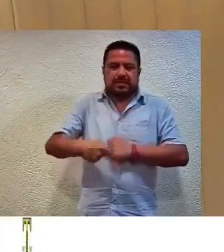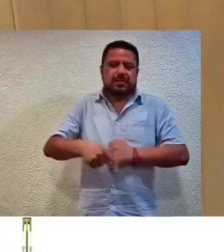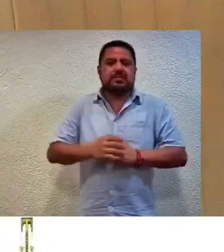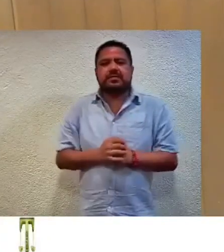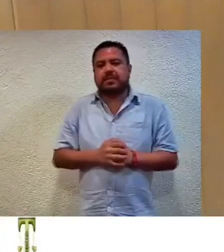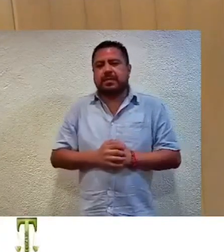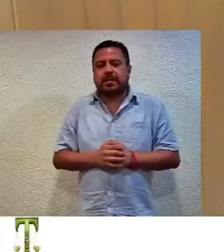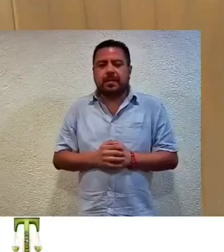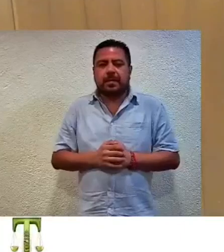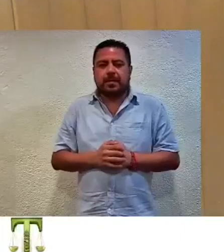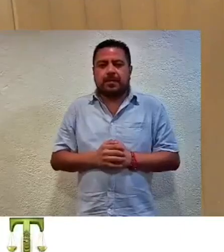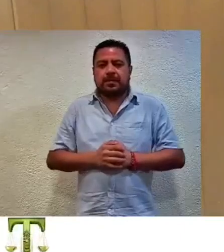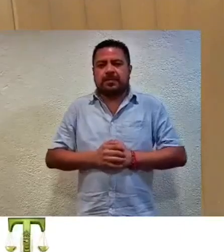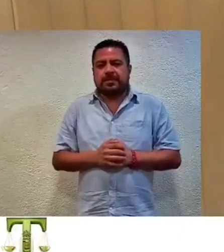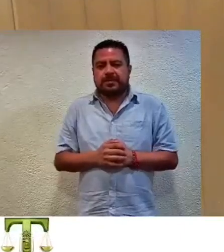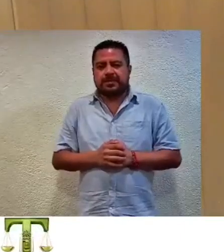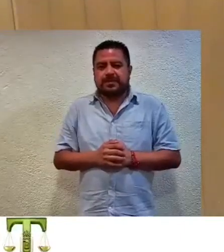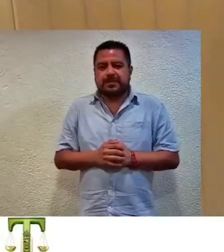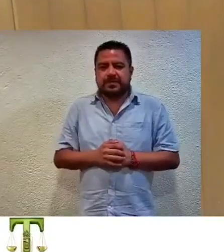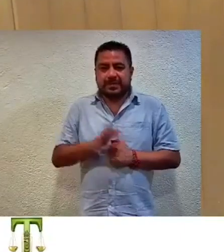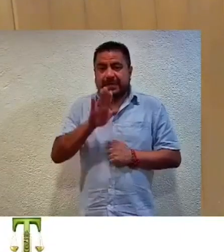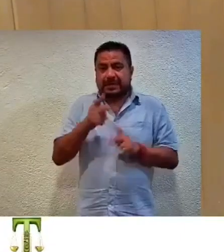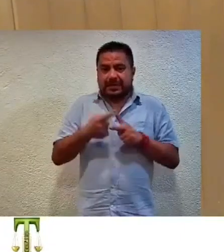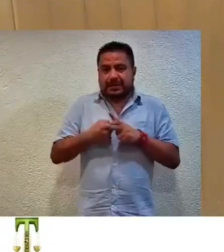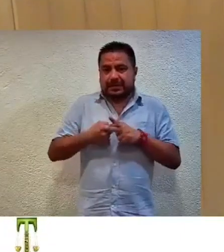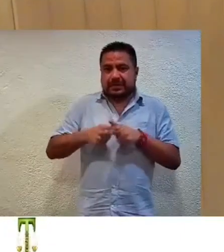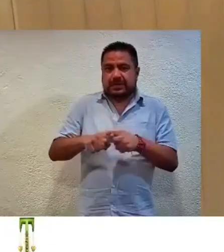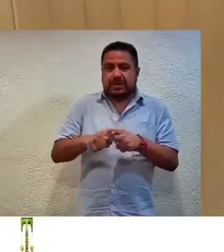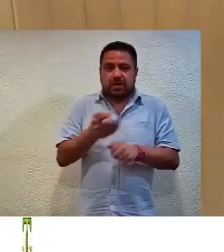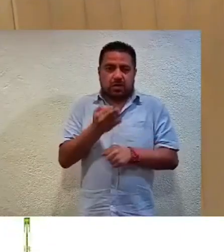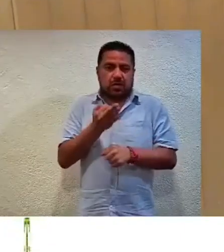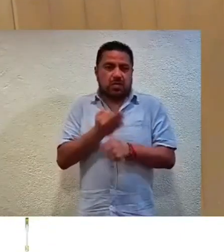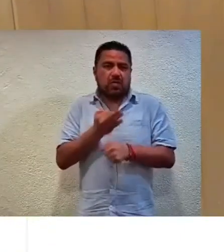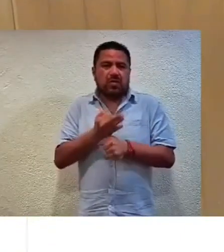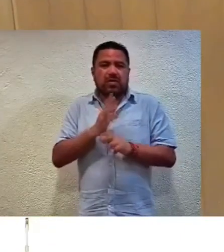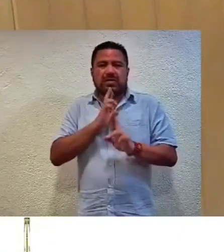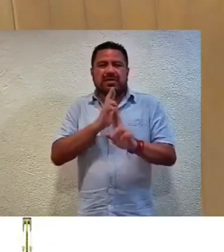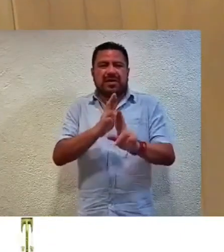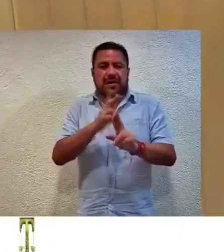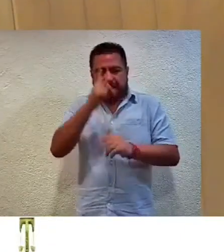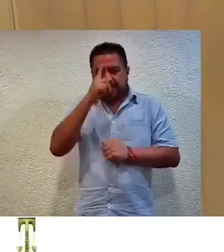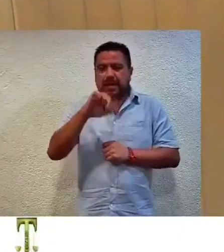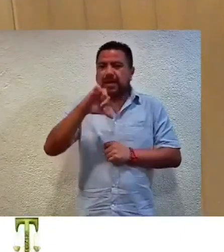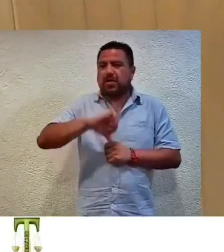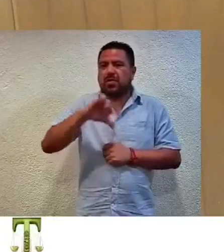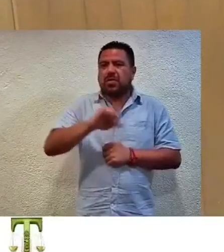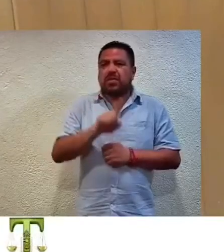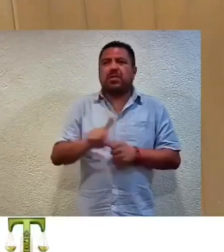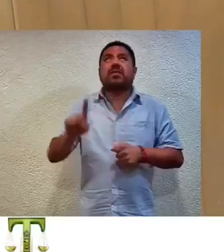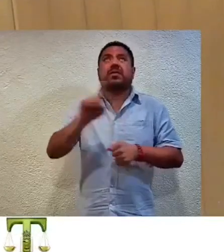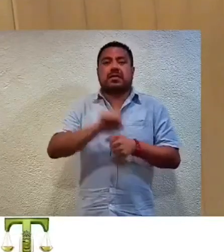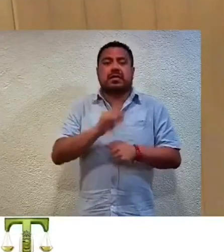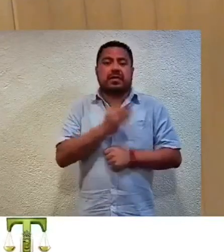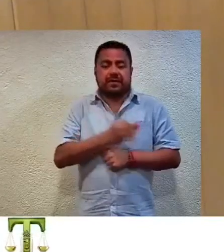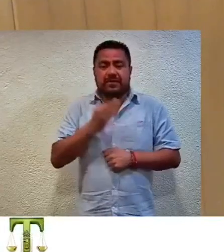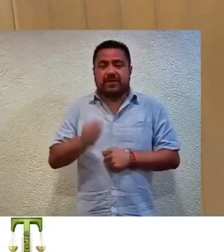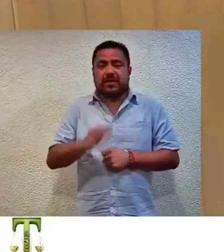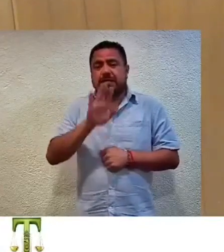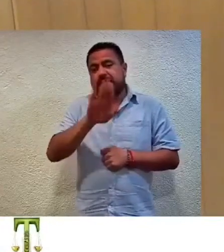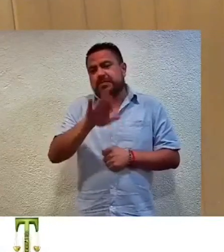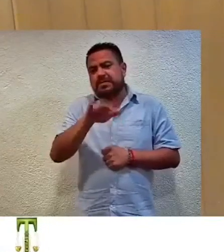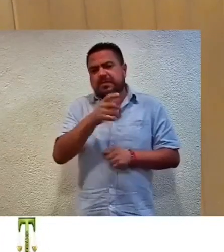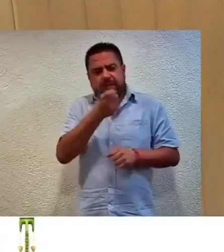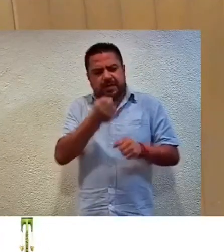jurisdiccional. A efecto de iniciar esta sesión de resolución convocada para esta fecha, solicito a la